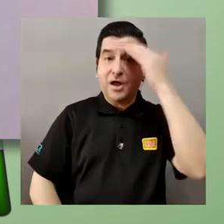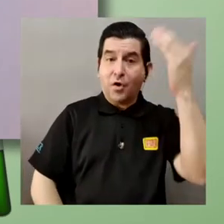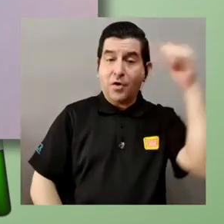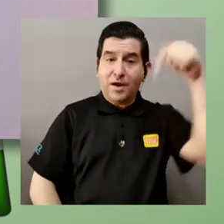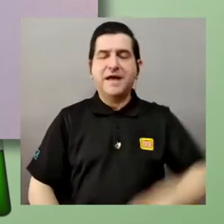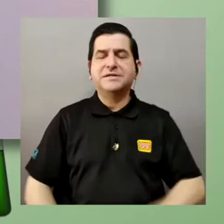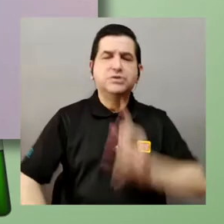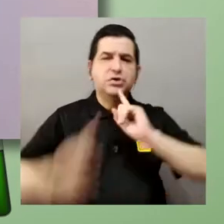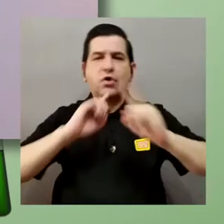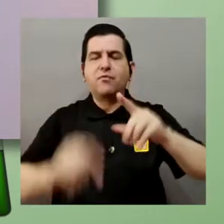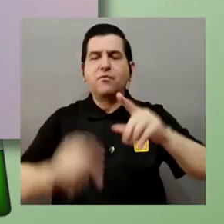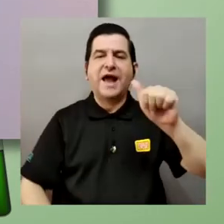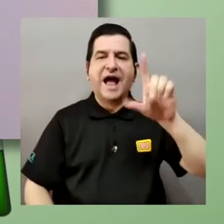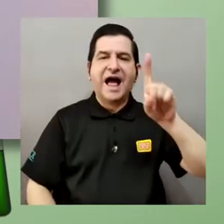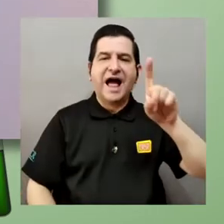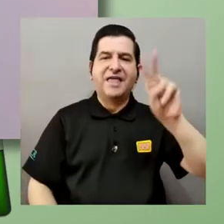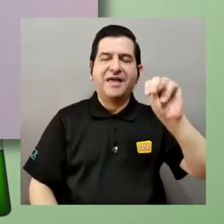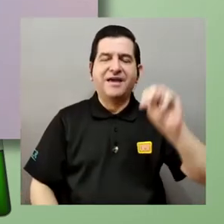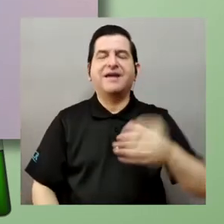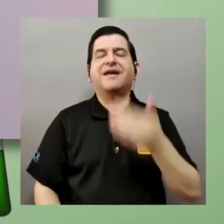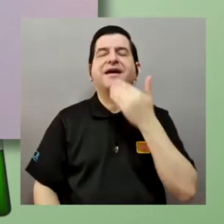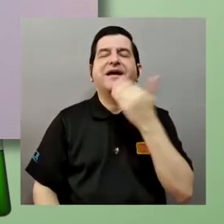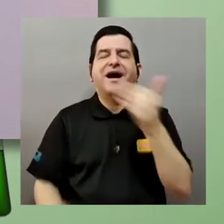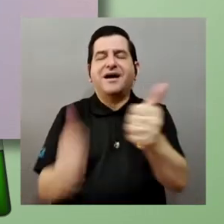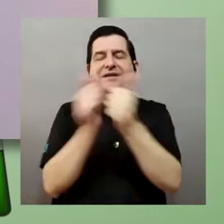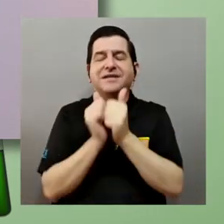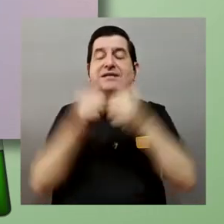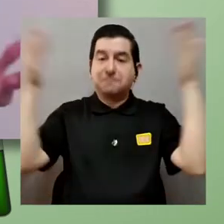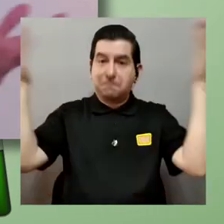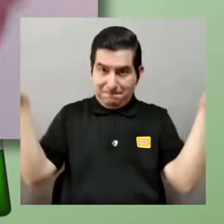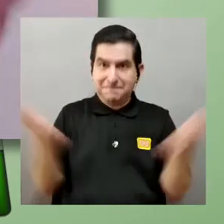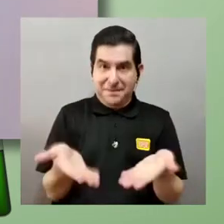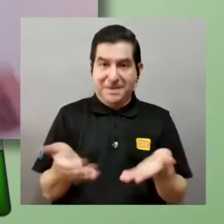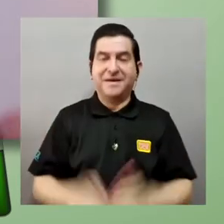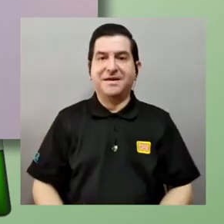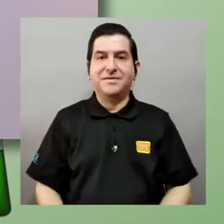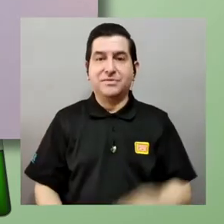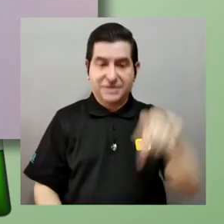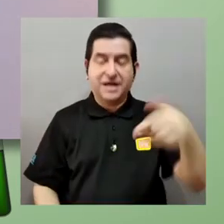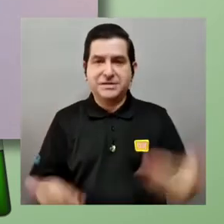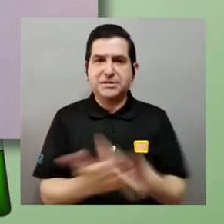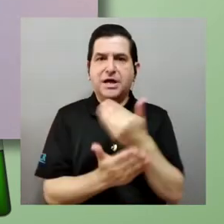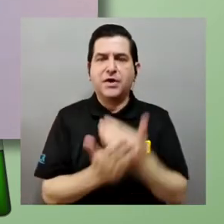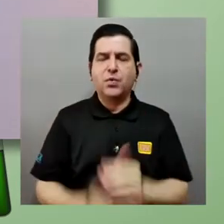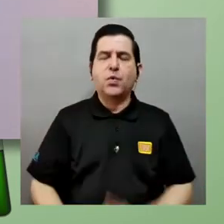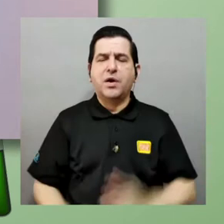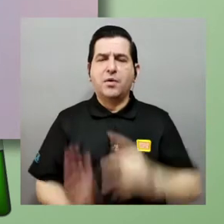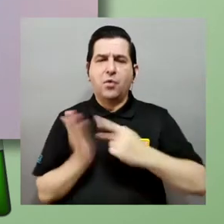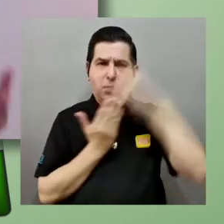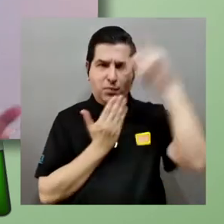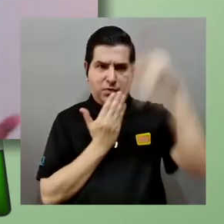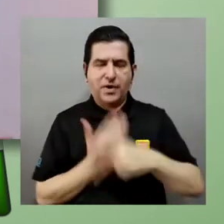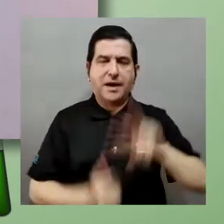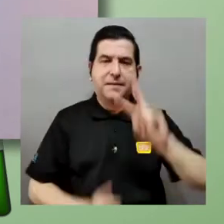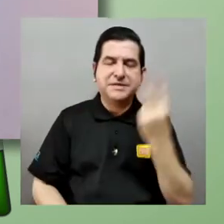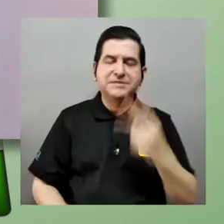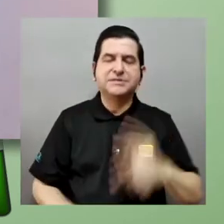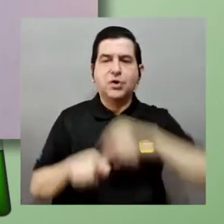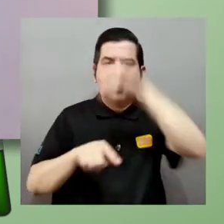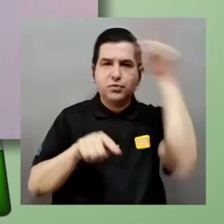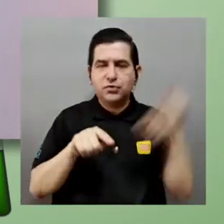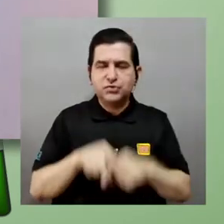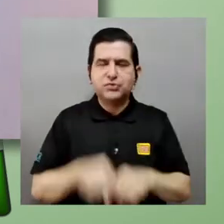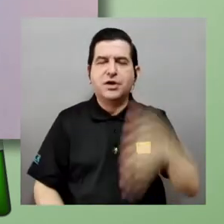hola esto es divulga adn gracias por acompañarnos bienvenido bienvenida a esta nueva transmisión este segundo ciclo de